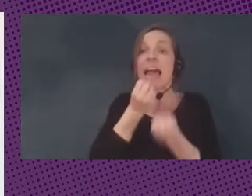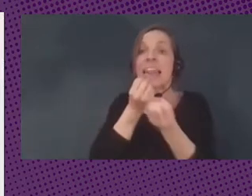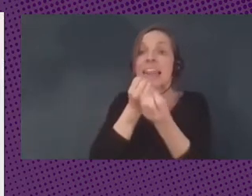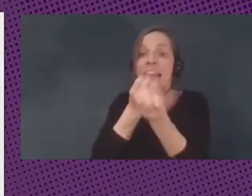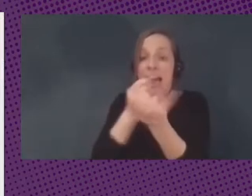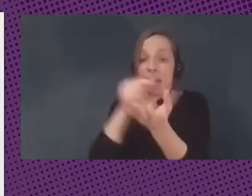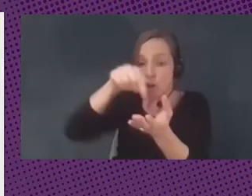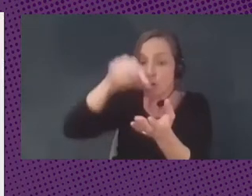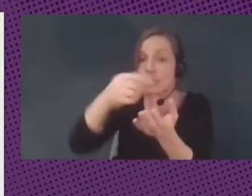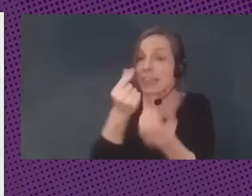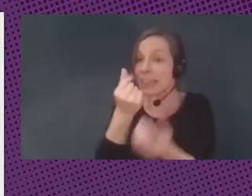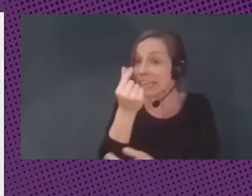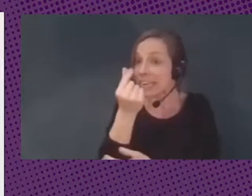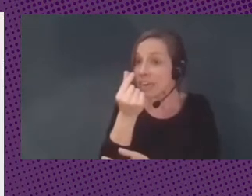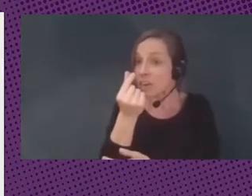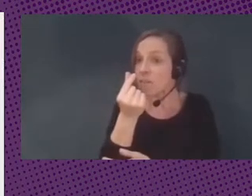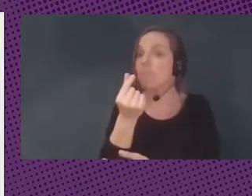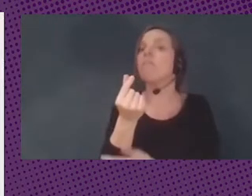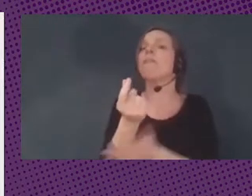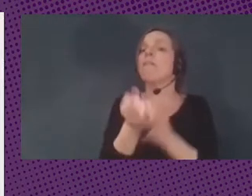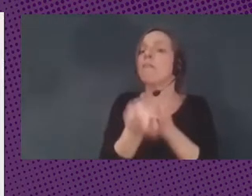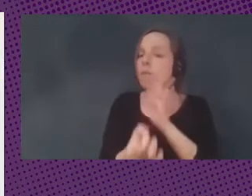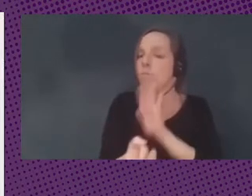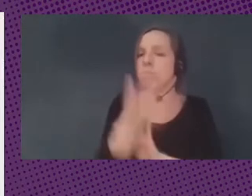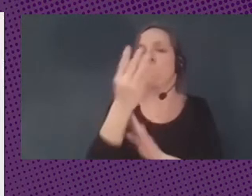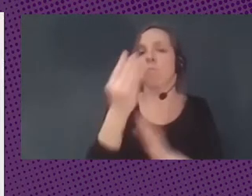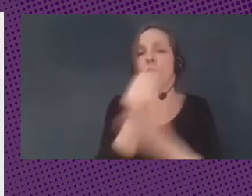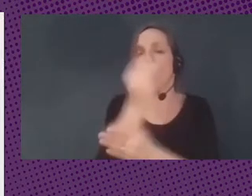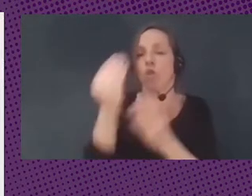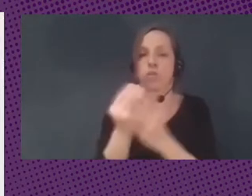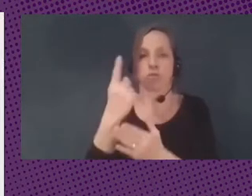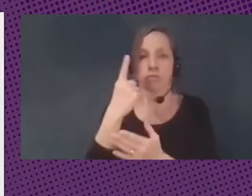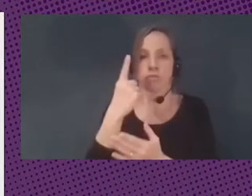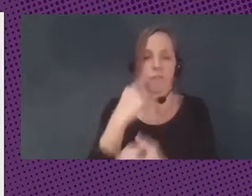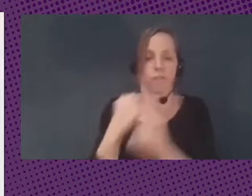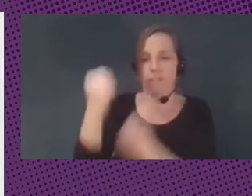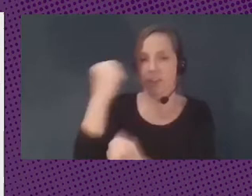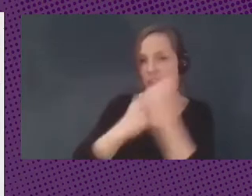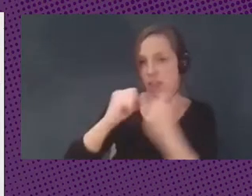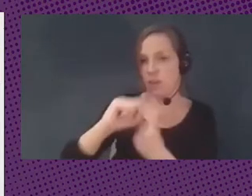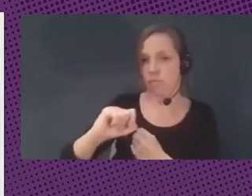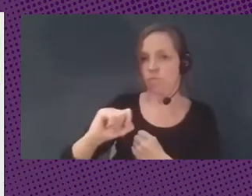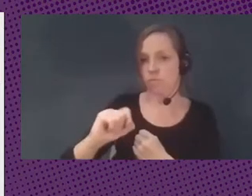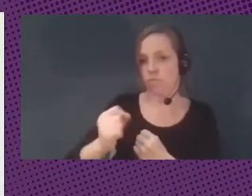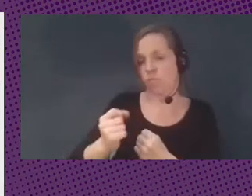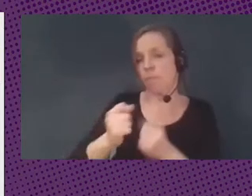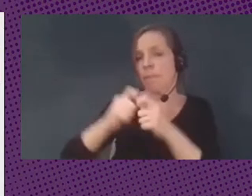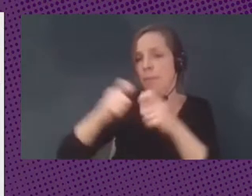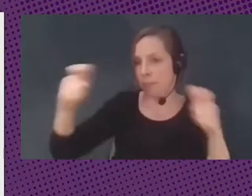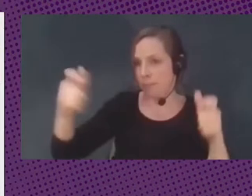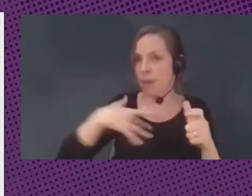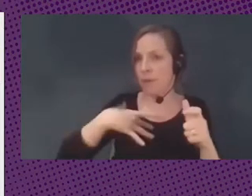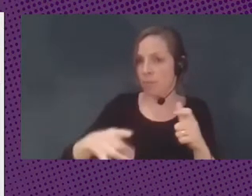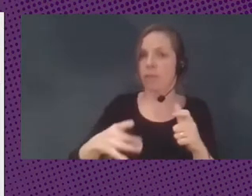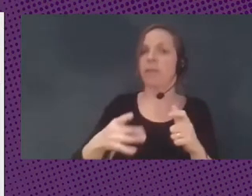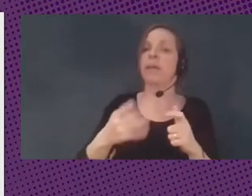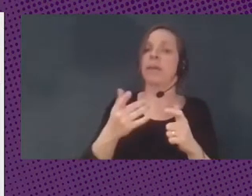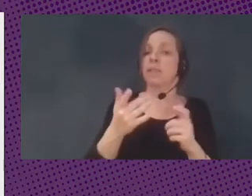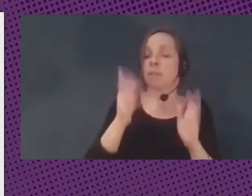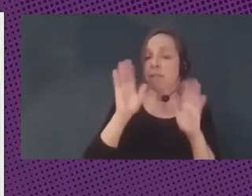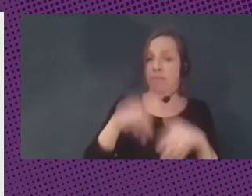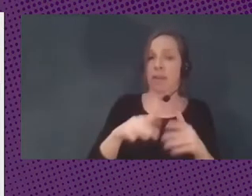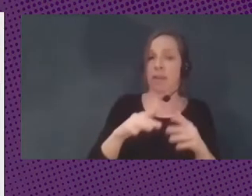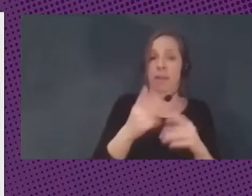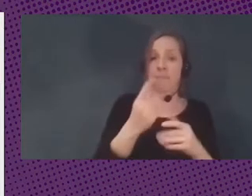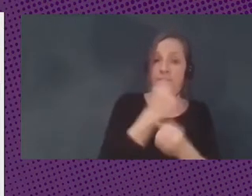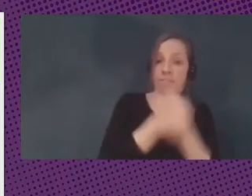se puedan generar aún más productos financieros y se pueda profundizar la financiación de lo digital y la digitalización de